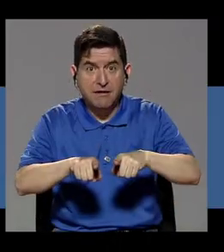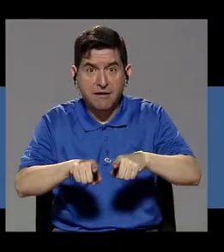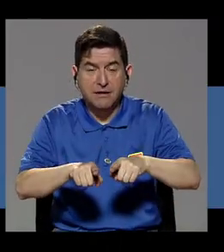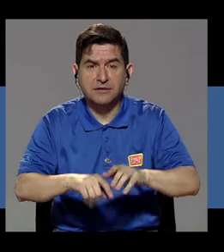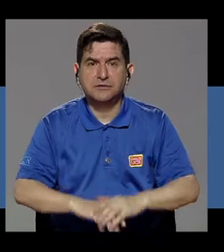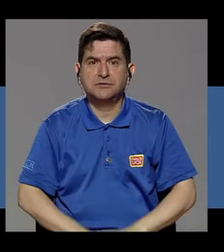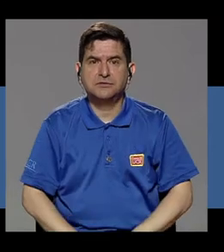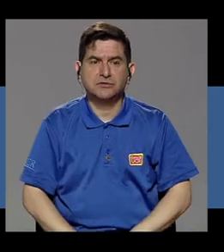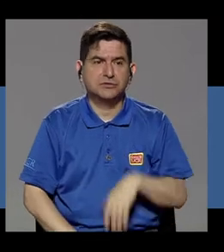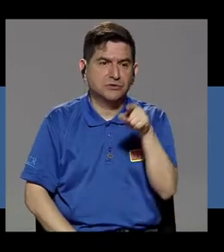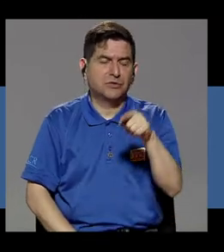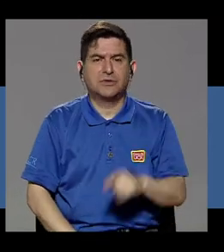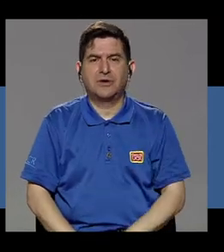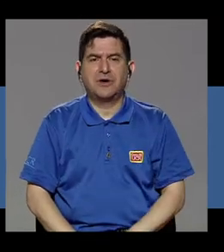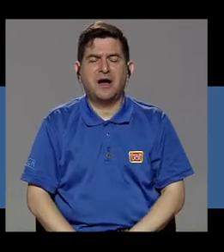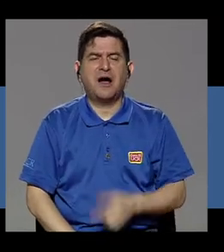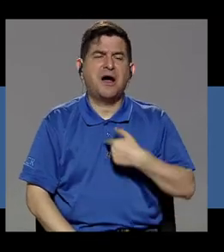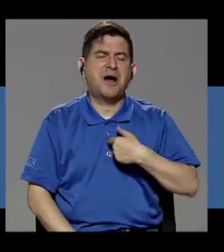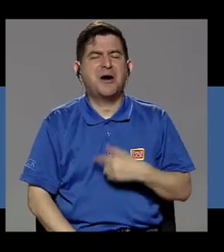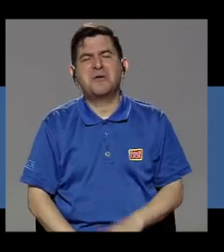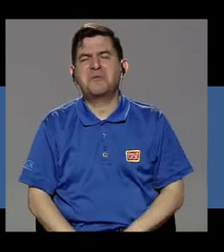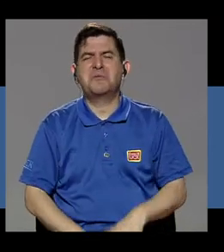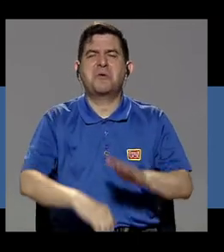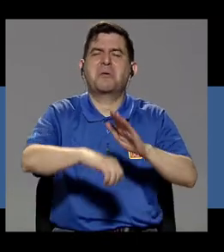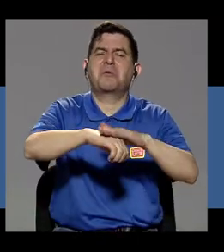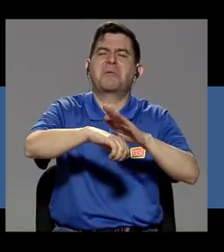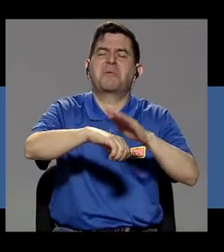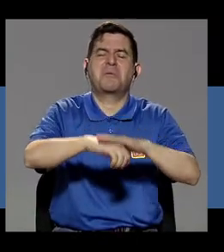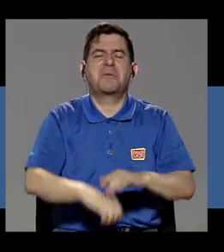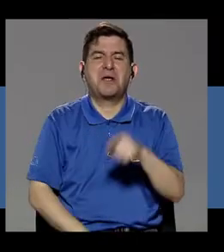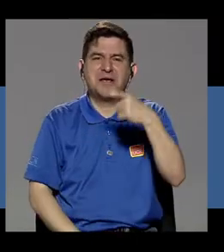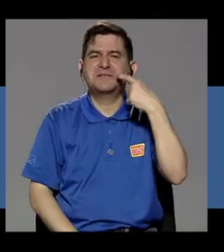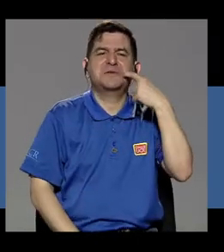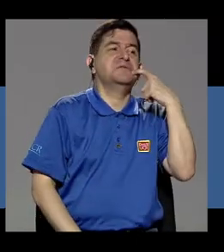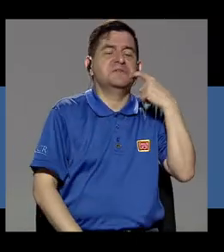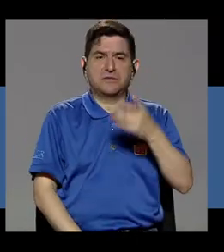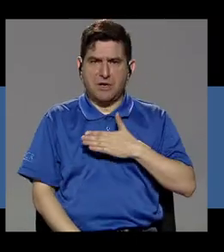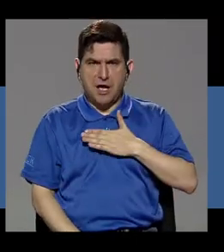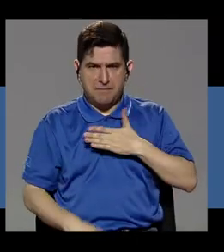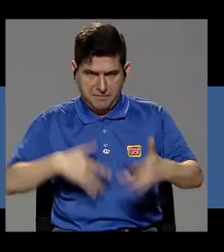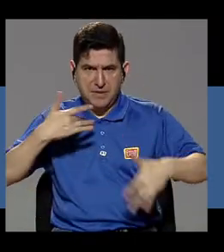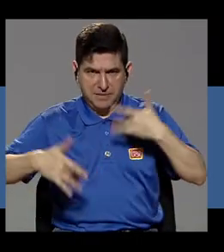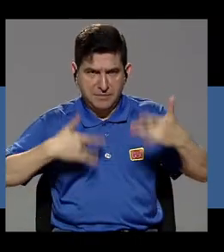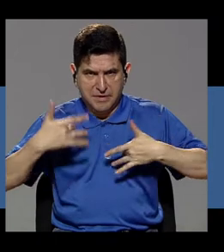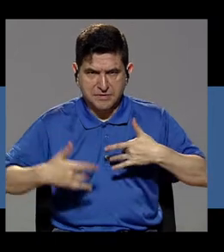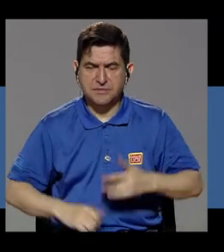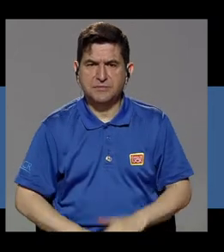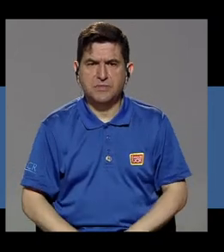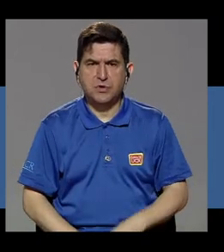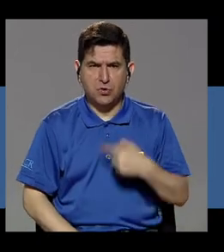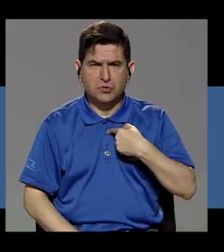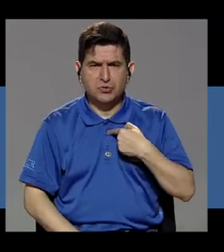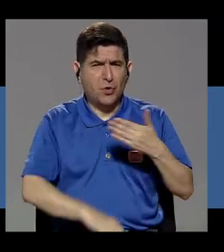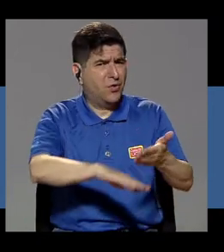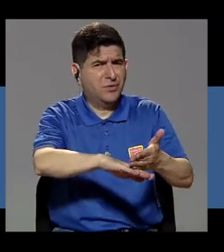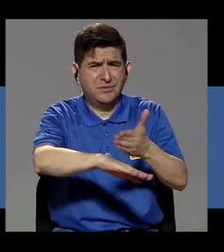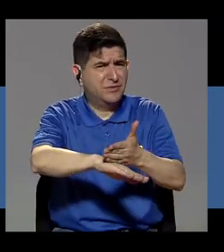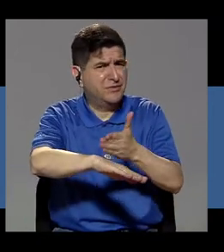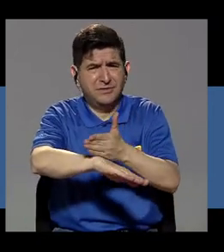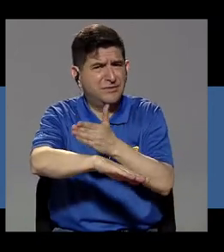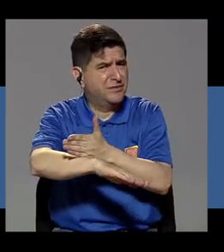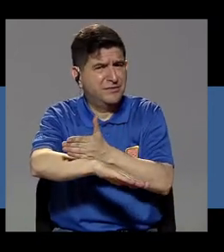eh, alcahueteando el, el mismo vicio. A mí me sirvió así, a menos, este, hacerlo progresivo